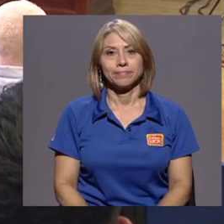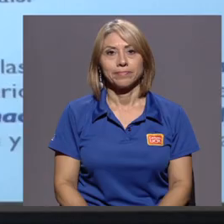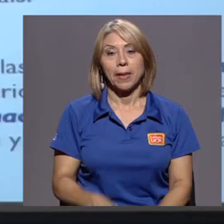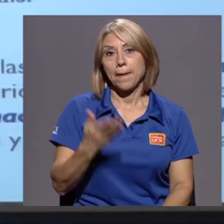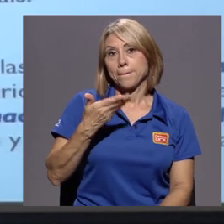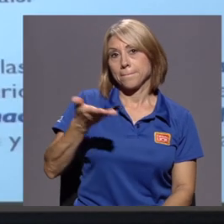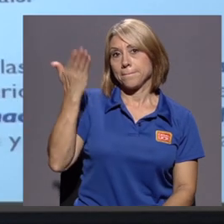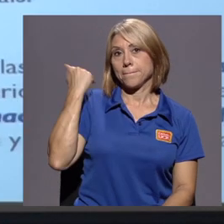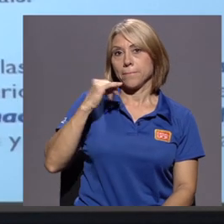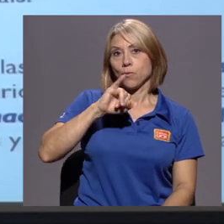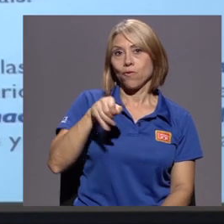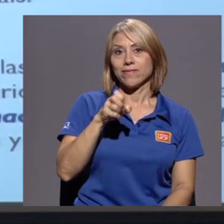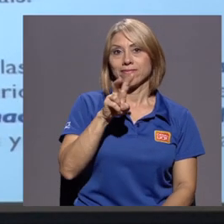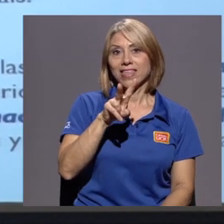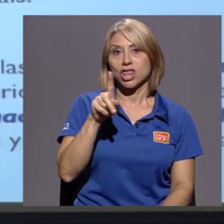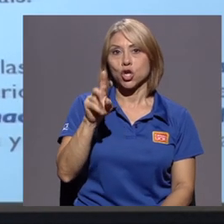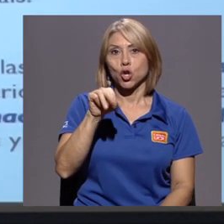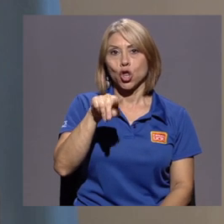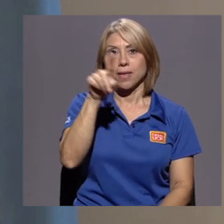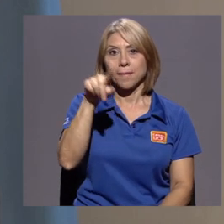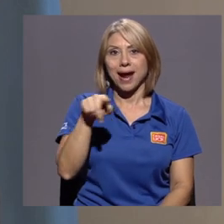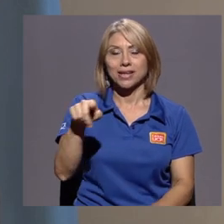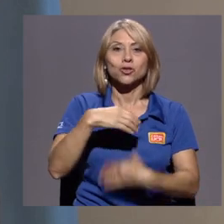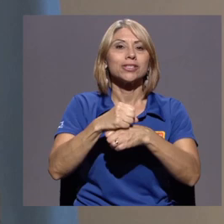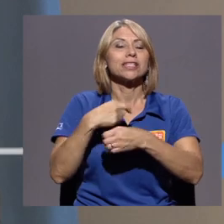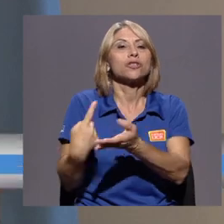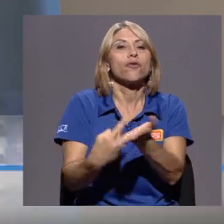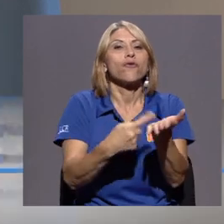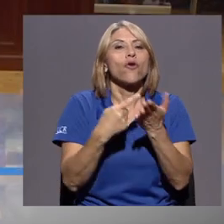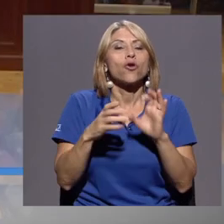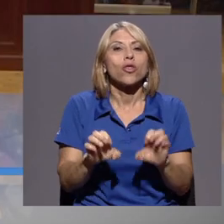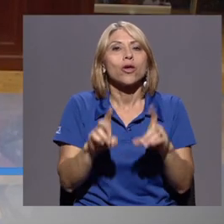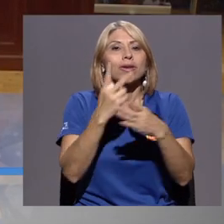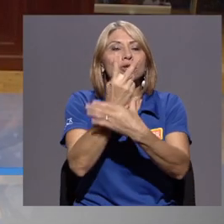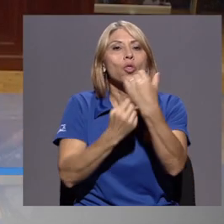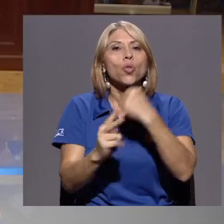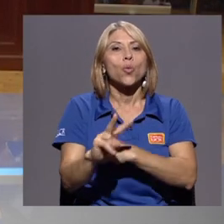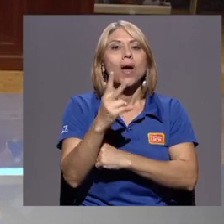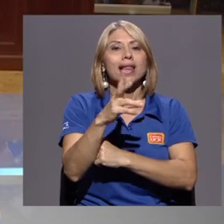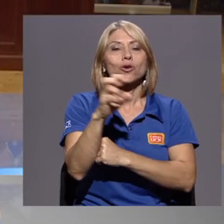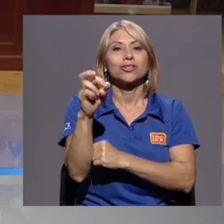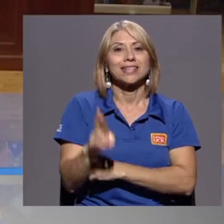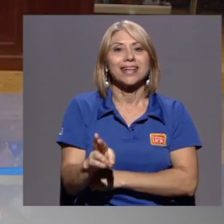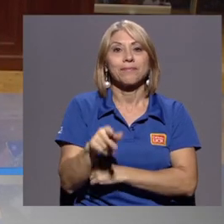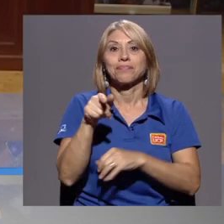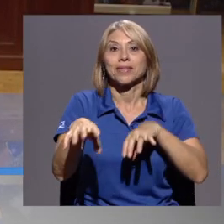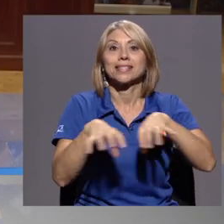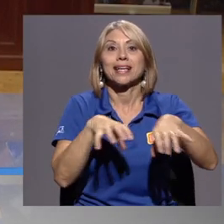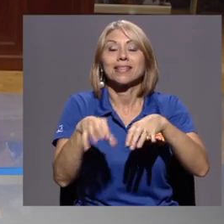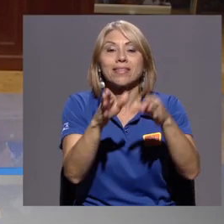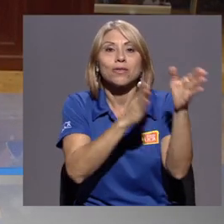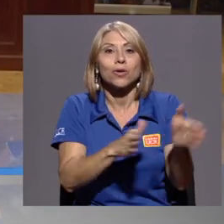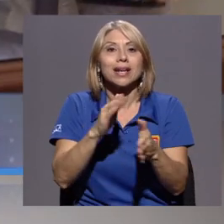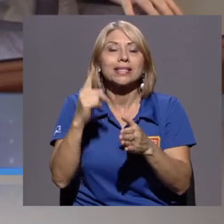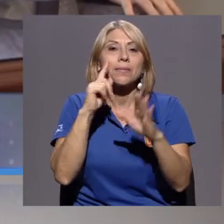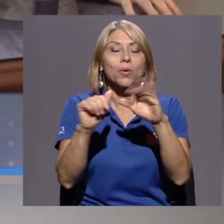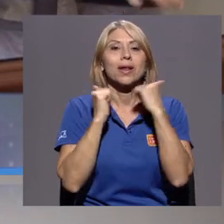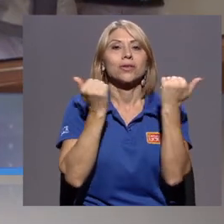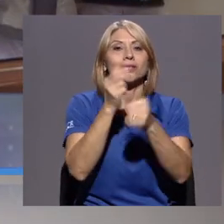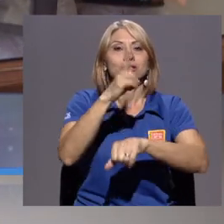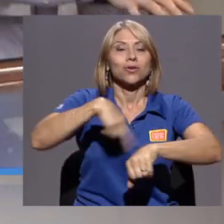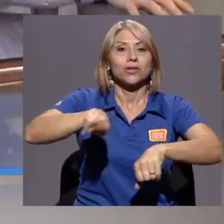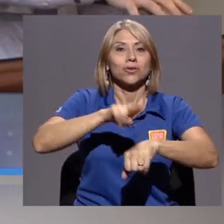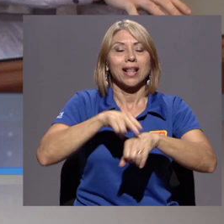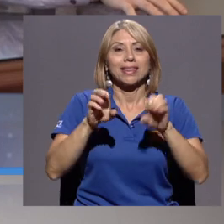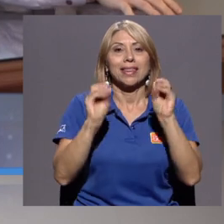El pasado jueves 21 de marzo se llevó a cabo el Foro de Educación Dual en Costa Rica. Esta actividad fue organizada por la Asociación Nacional de